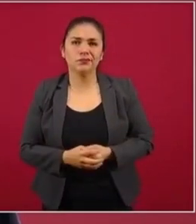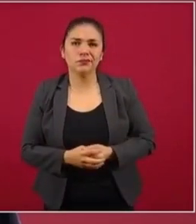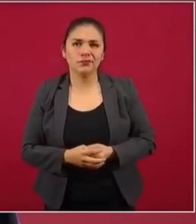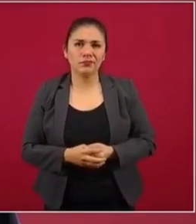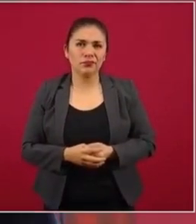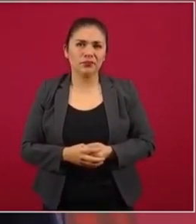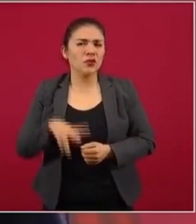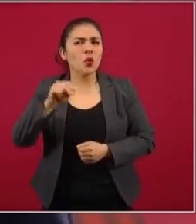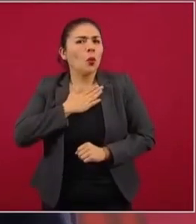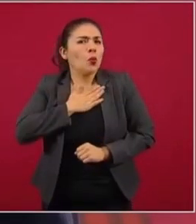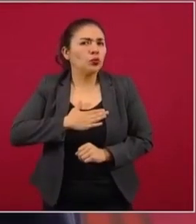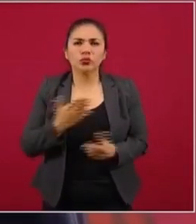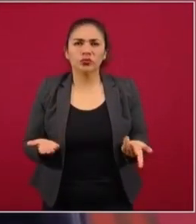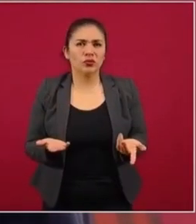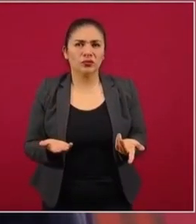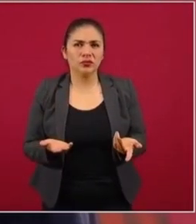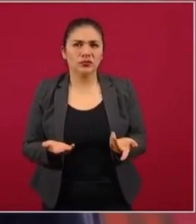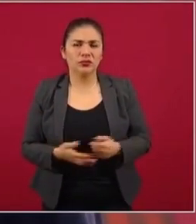de manera injustificada.